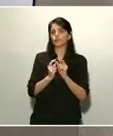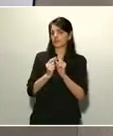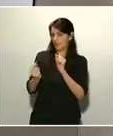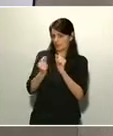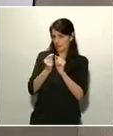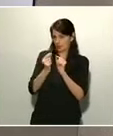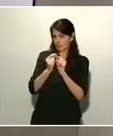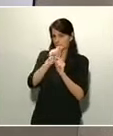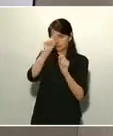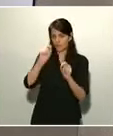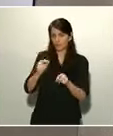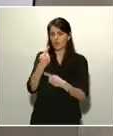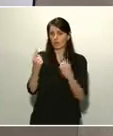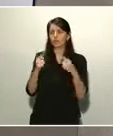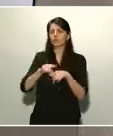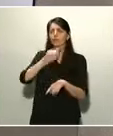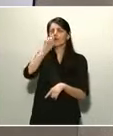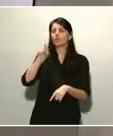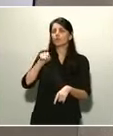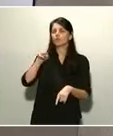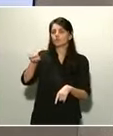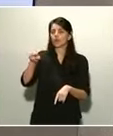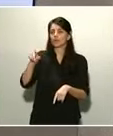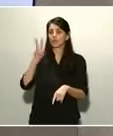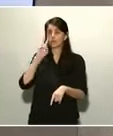La primera la vemos en la pantalla.